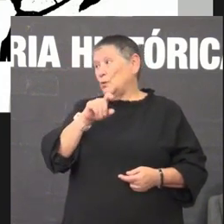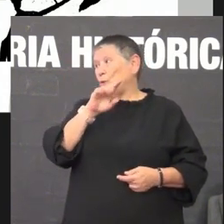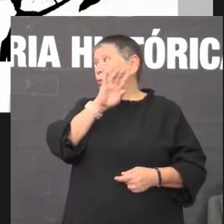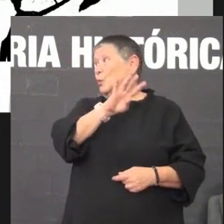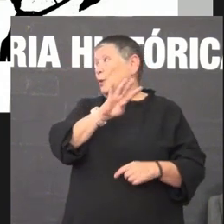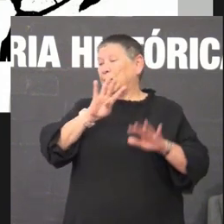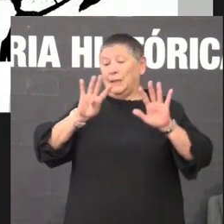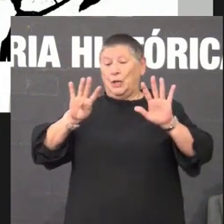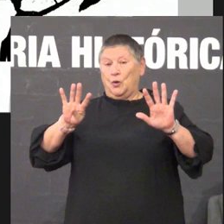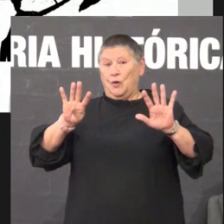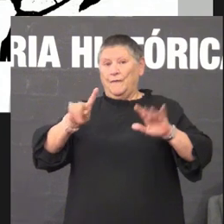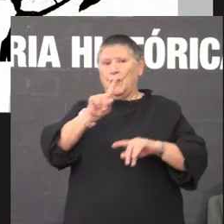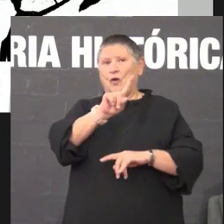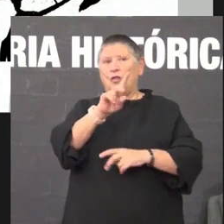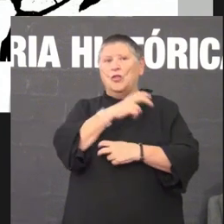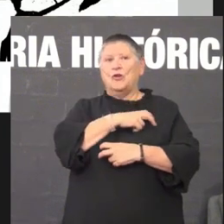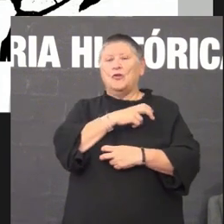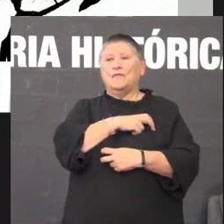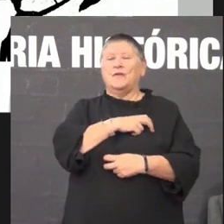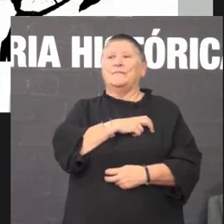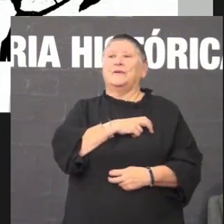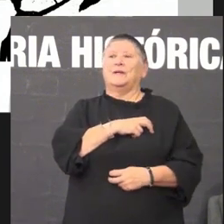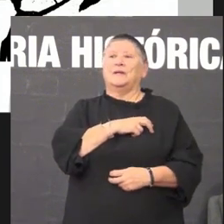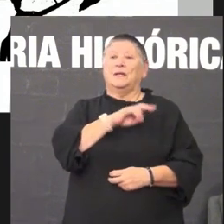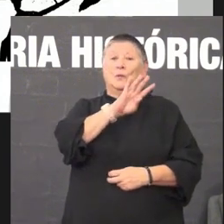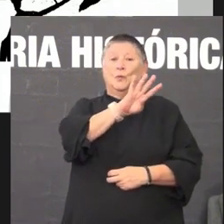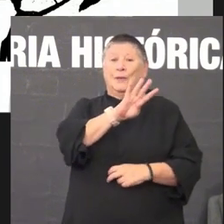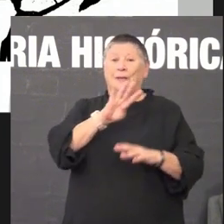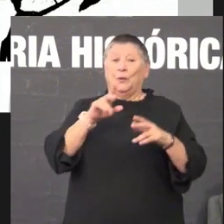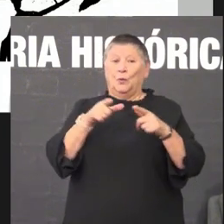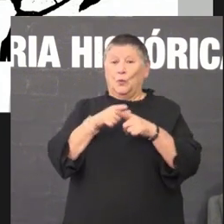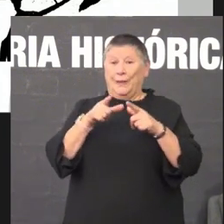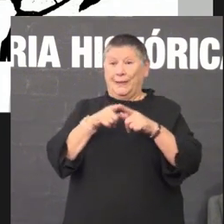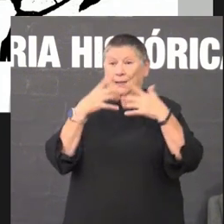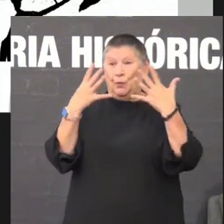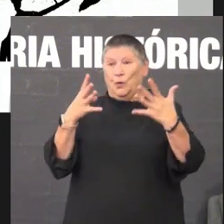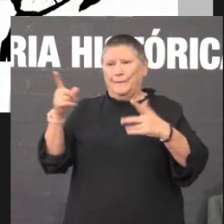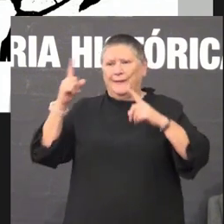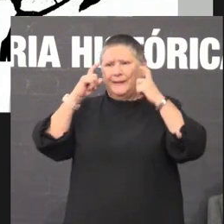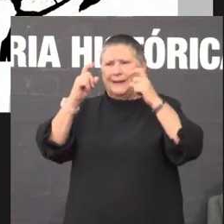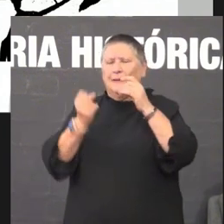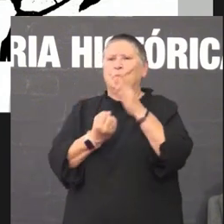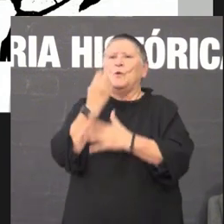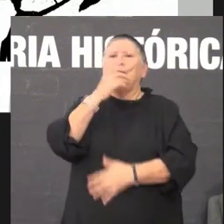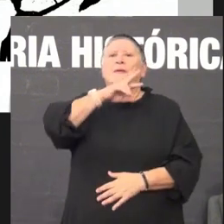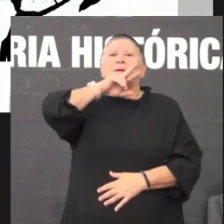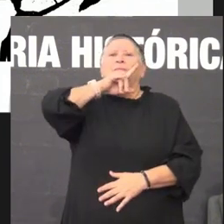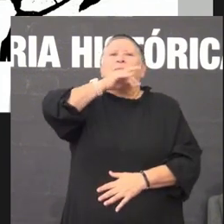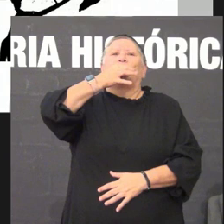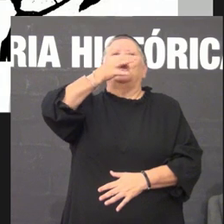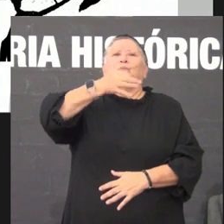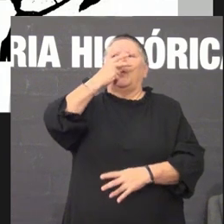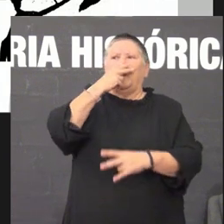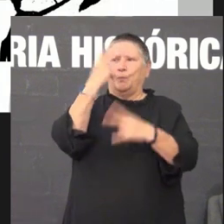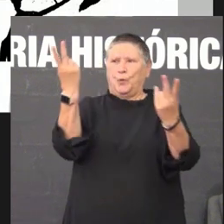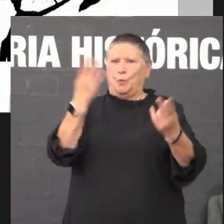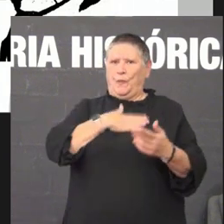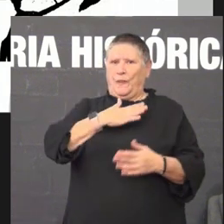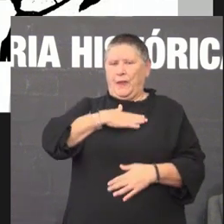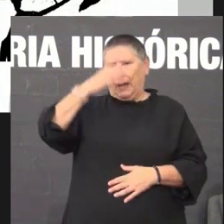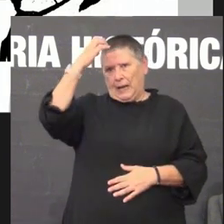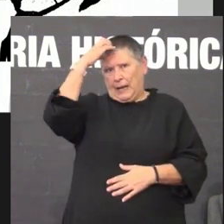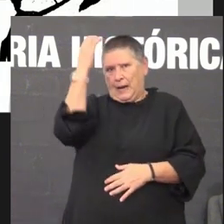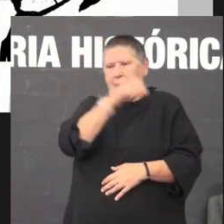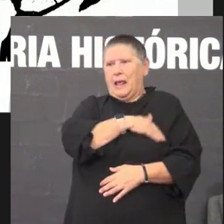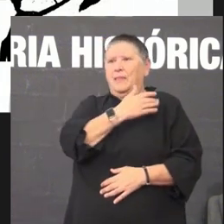de 1949 fixo ante anos e tentou aí falar pola mañán non puido falar en galego no acto oficial da Real Academia mas